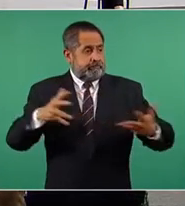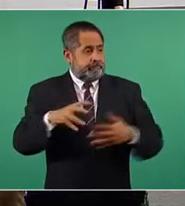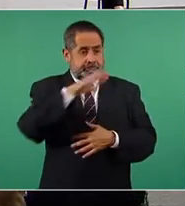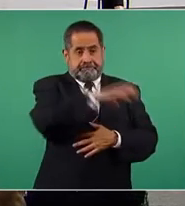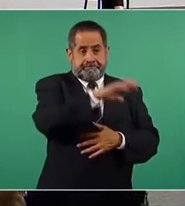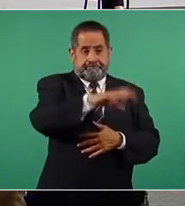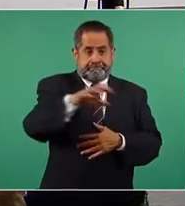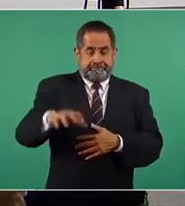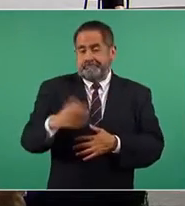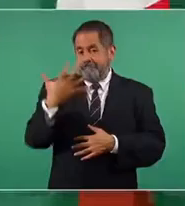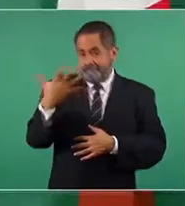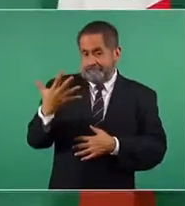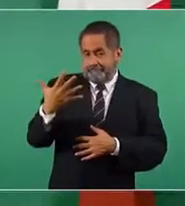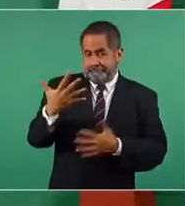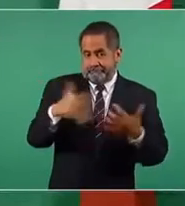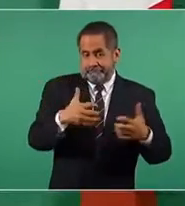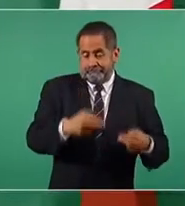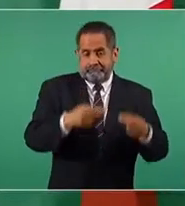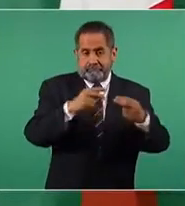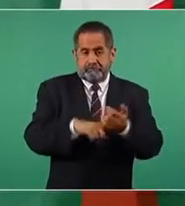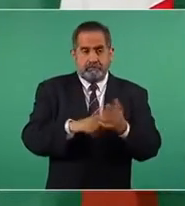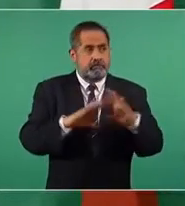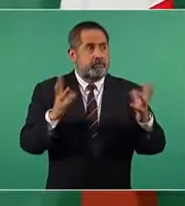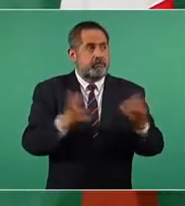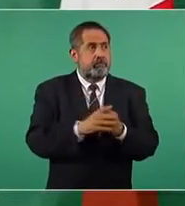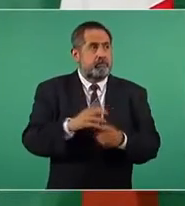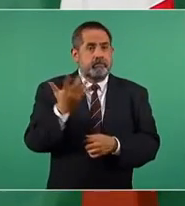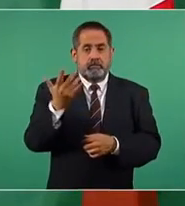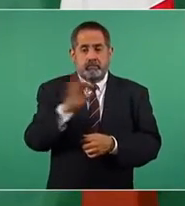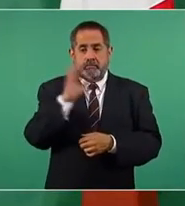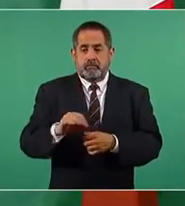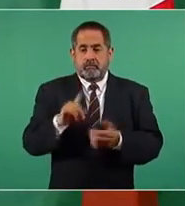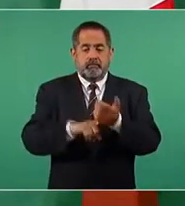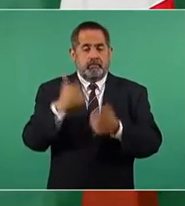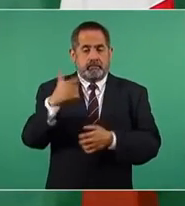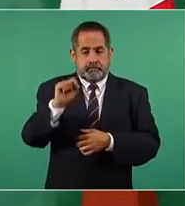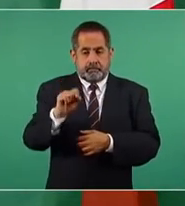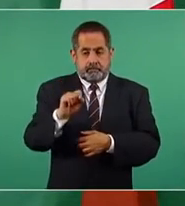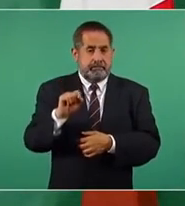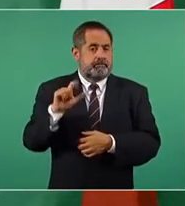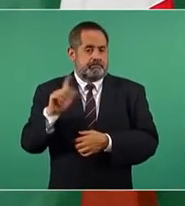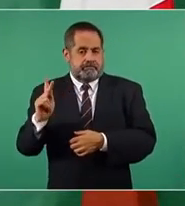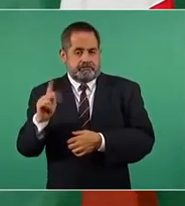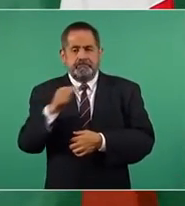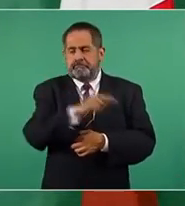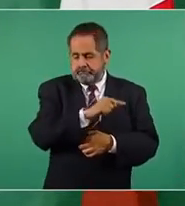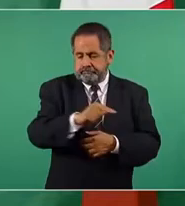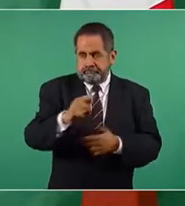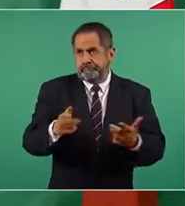casi el 50 por ciento del gas LP en el país